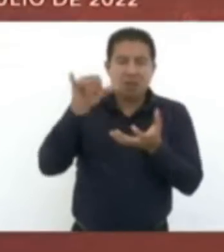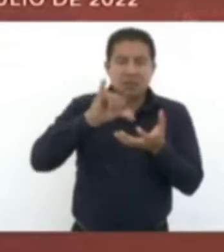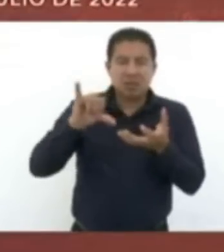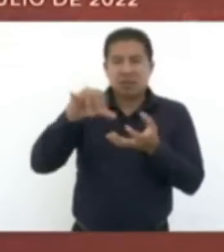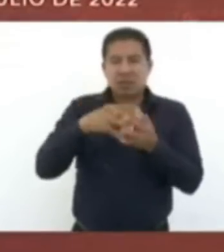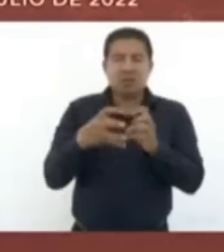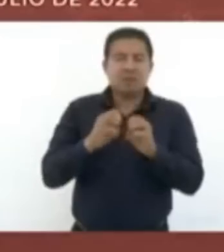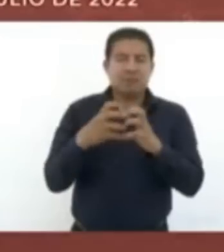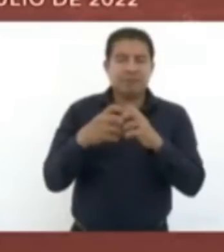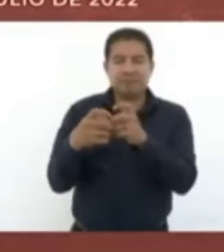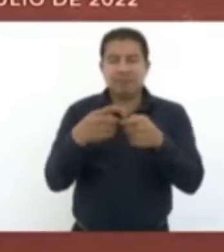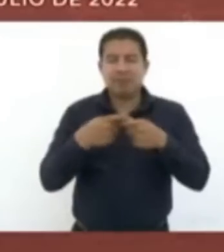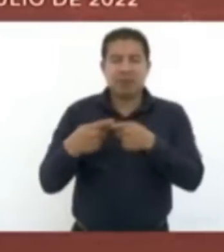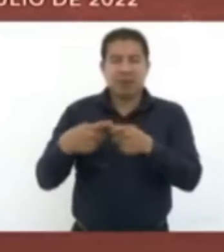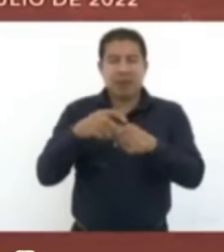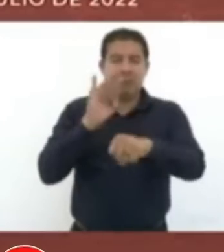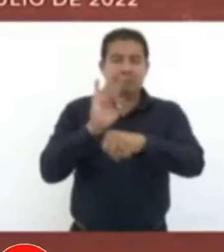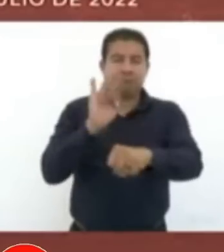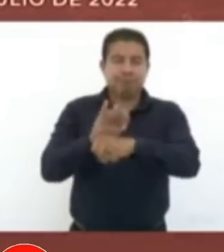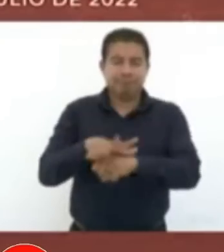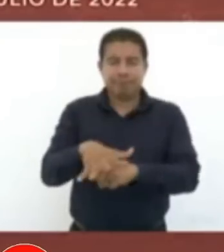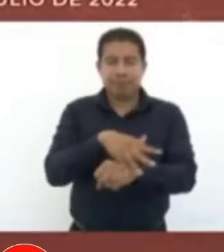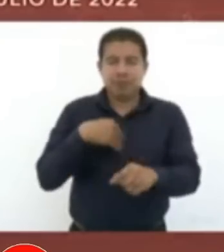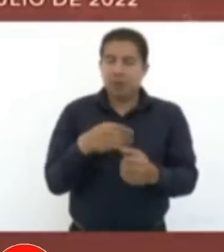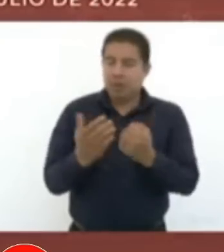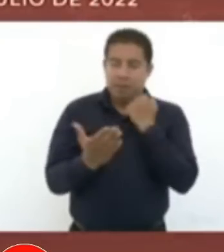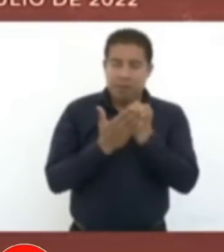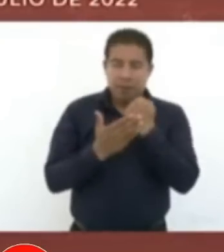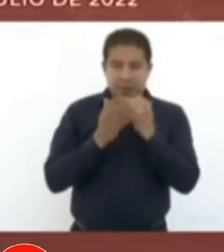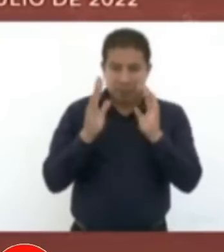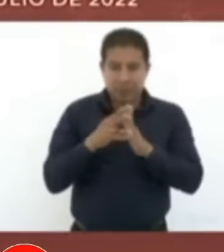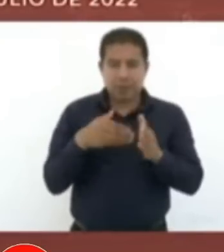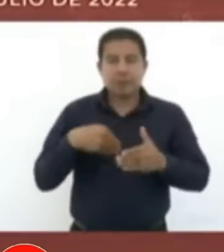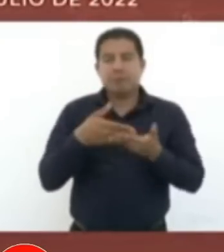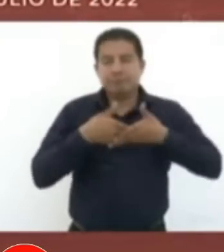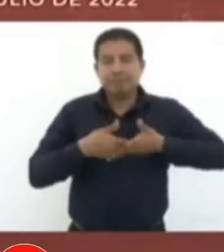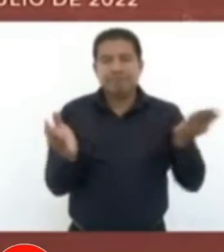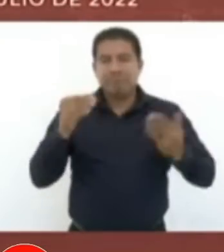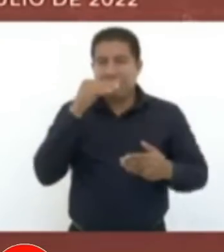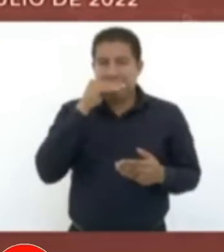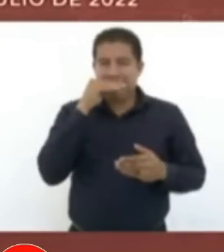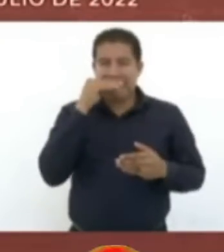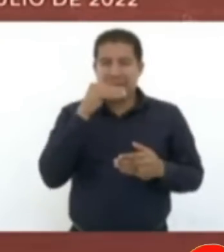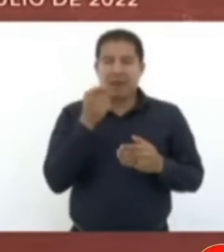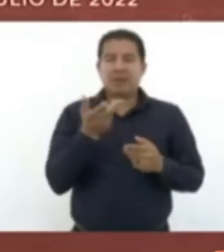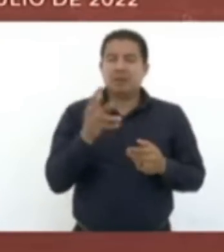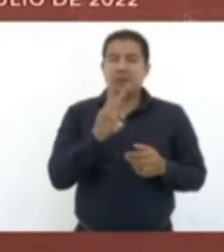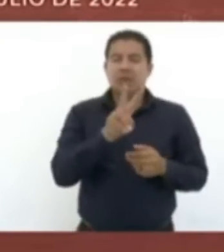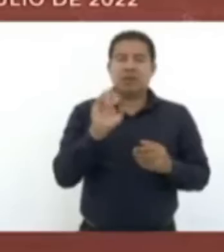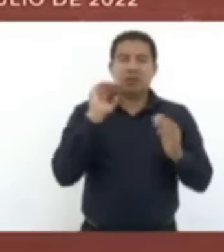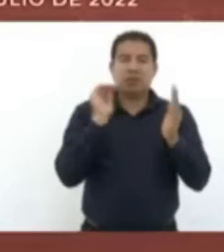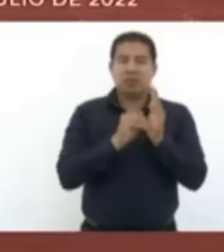Todos los fertilizantes se van a entregar de manera gratuita a 200.000